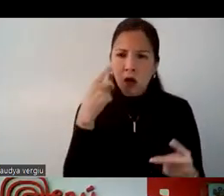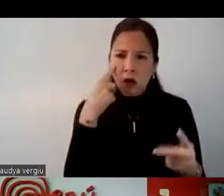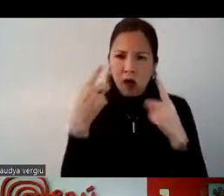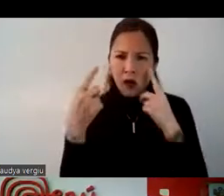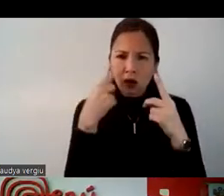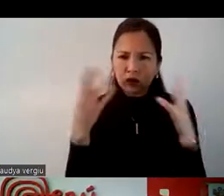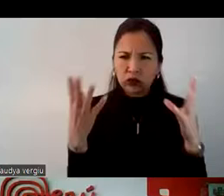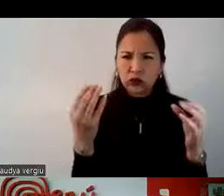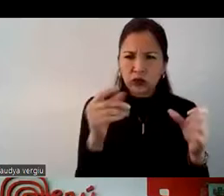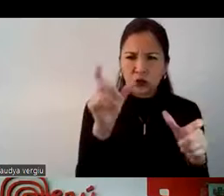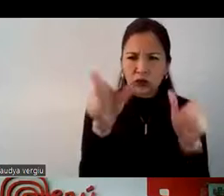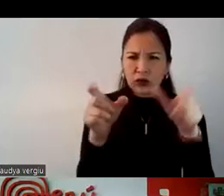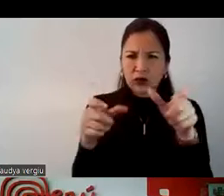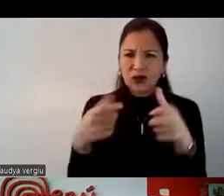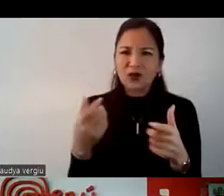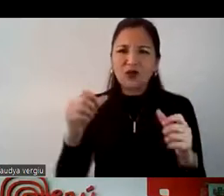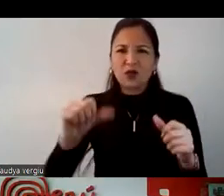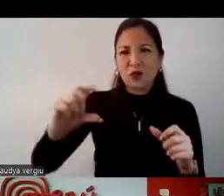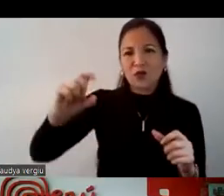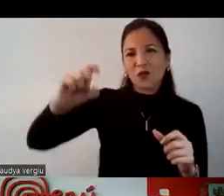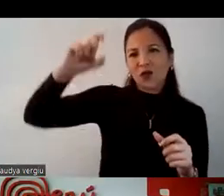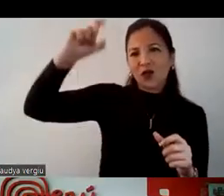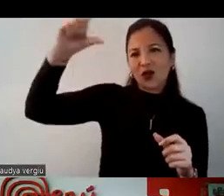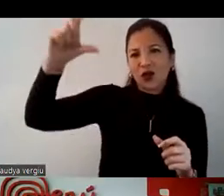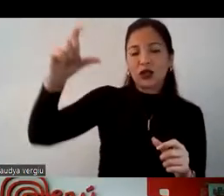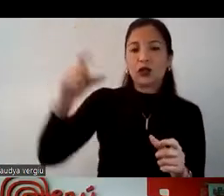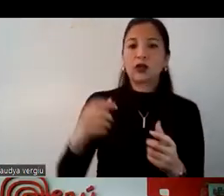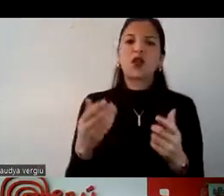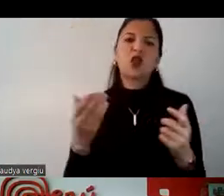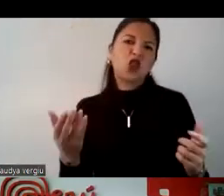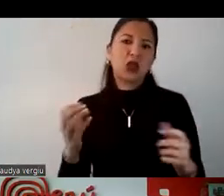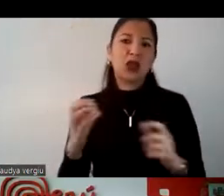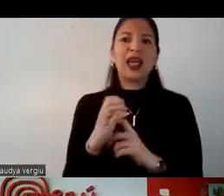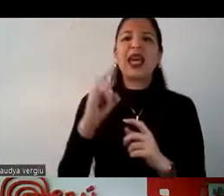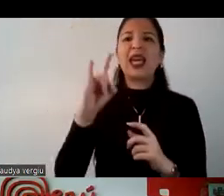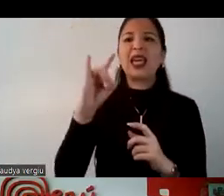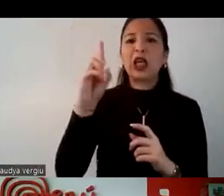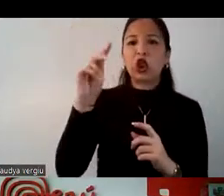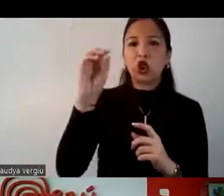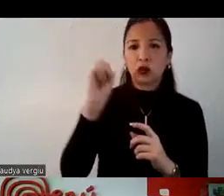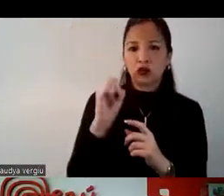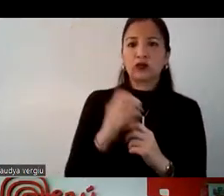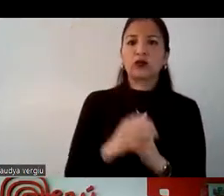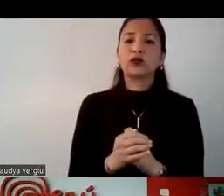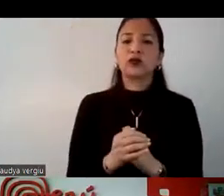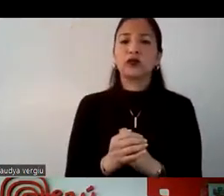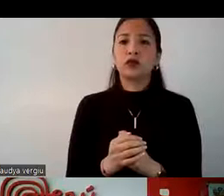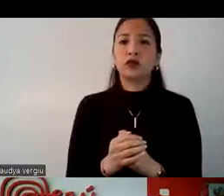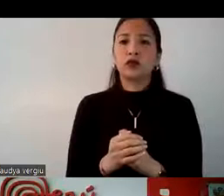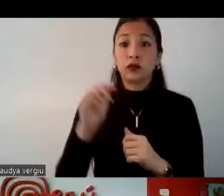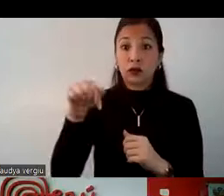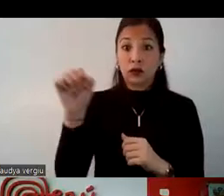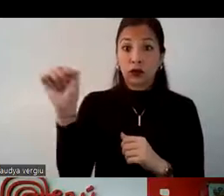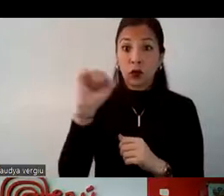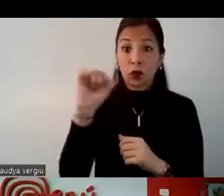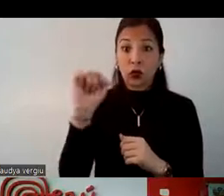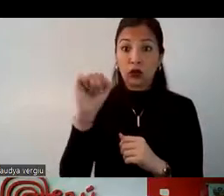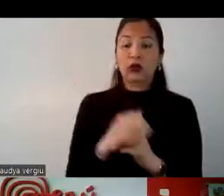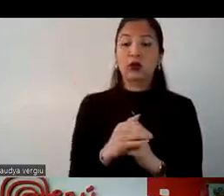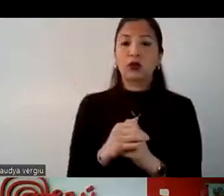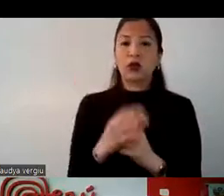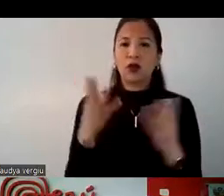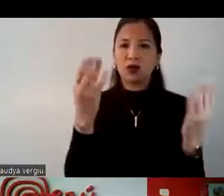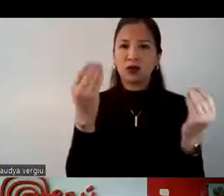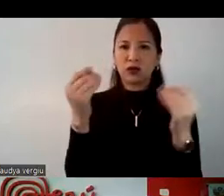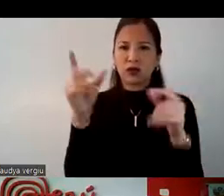mayoristas que tenemos en, tanto en Quito como en Guayaquil. Aquí en Ecuador tenemos una gran cantidad de